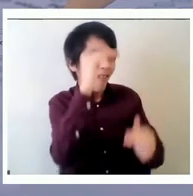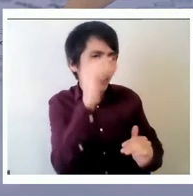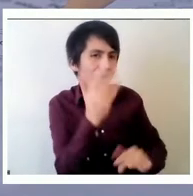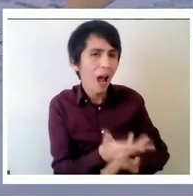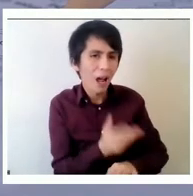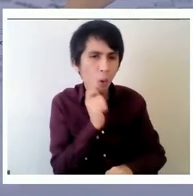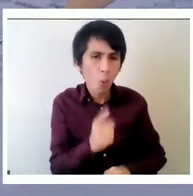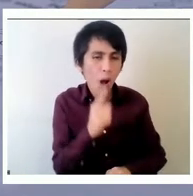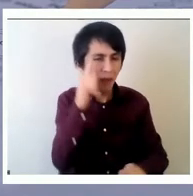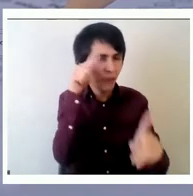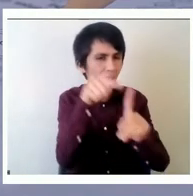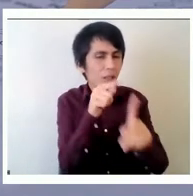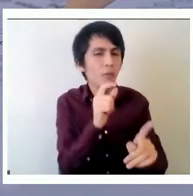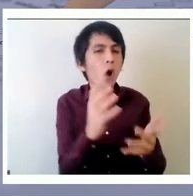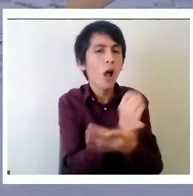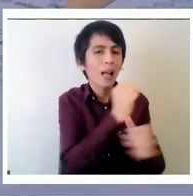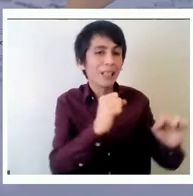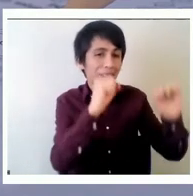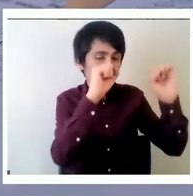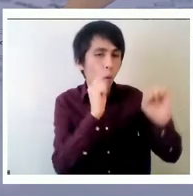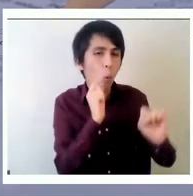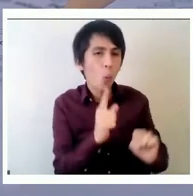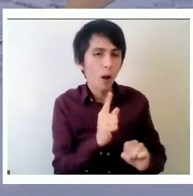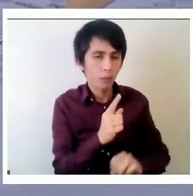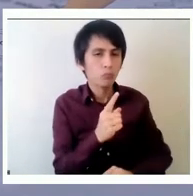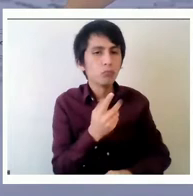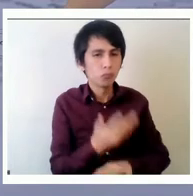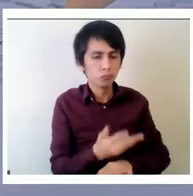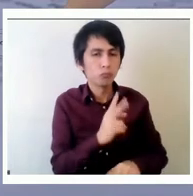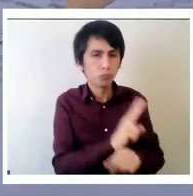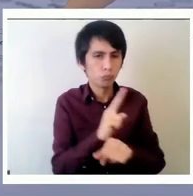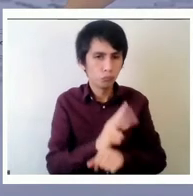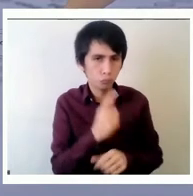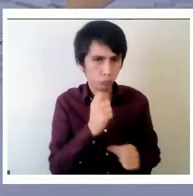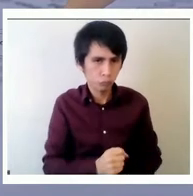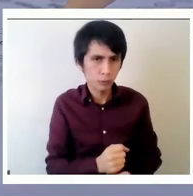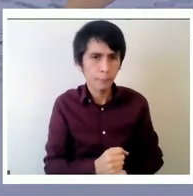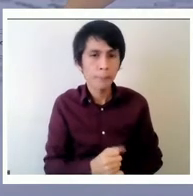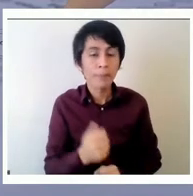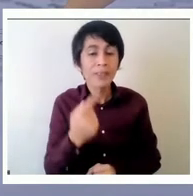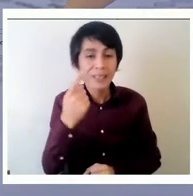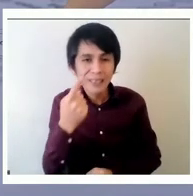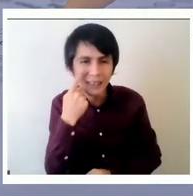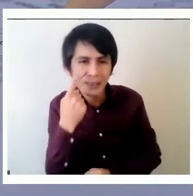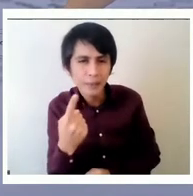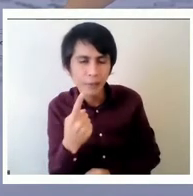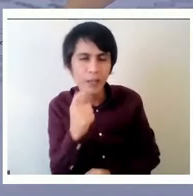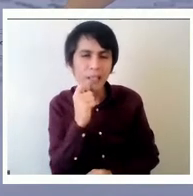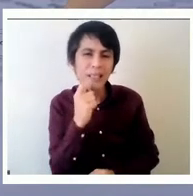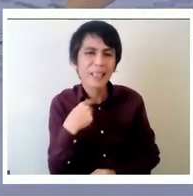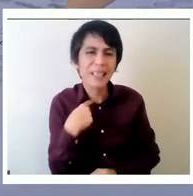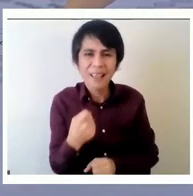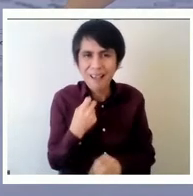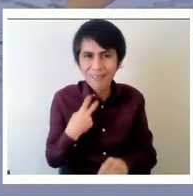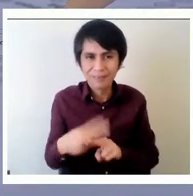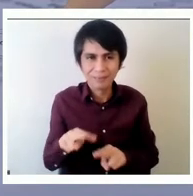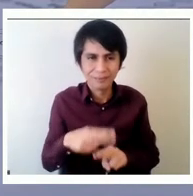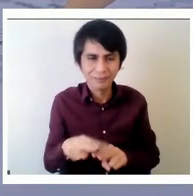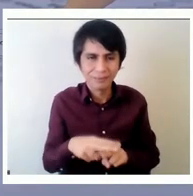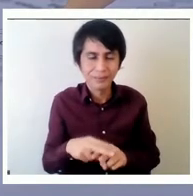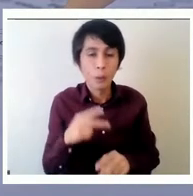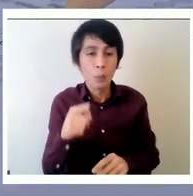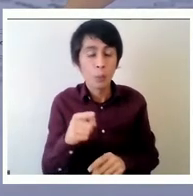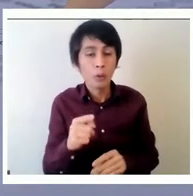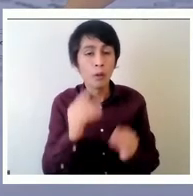esto entonces también podemos ver las acciones que se pueden tomar y el enfoque tiene que ver con esta